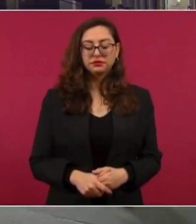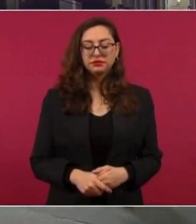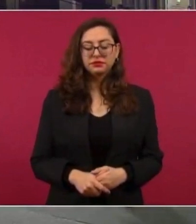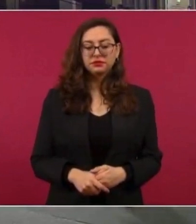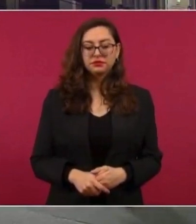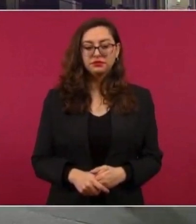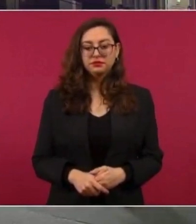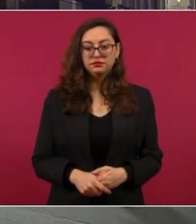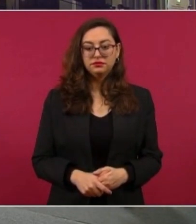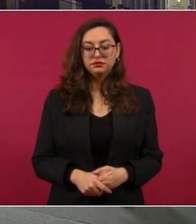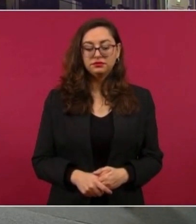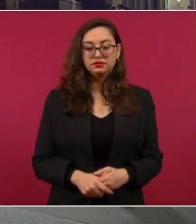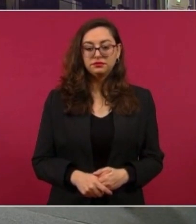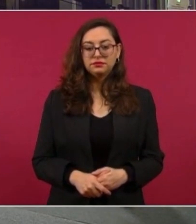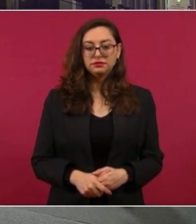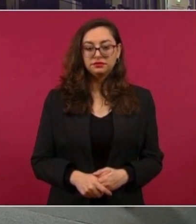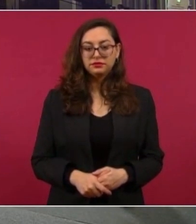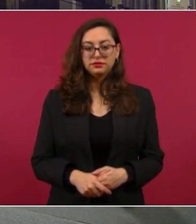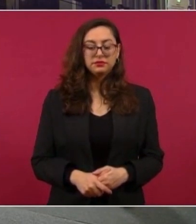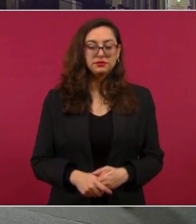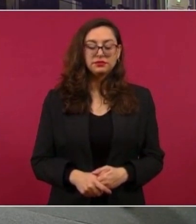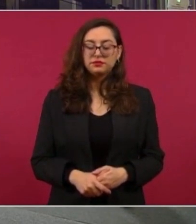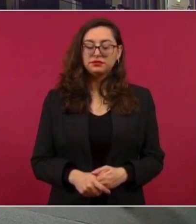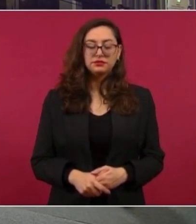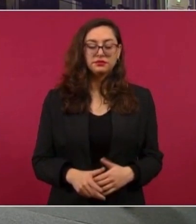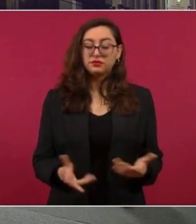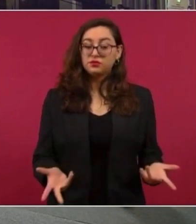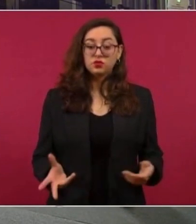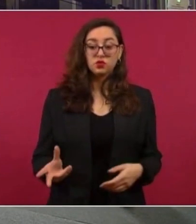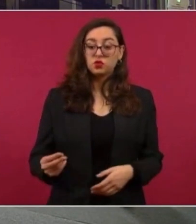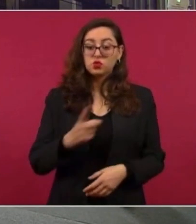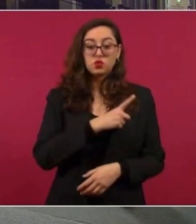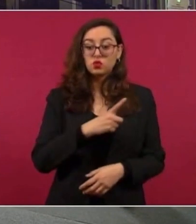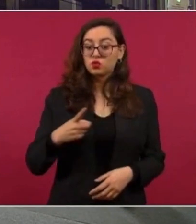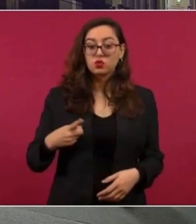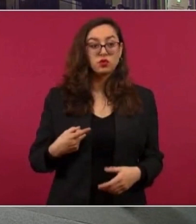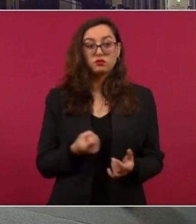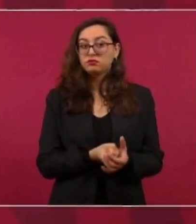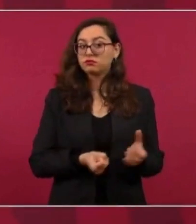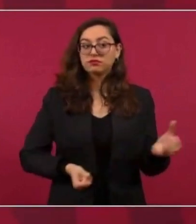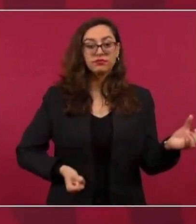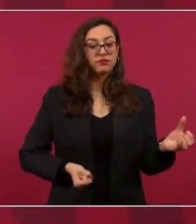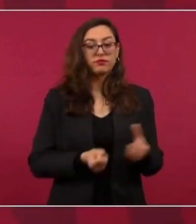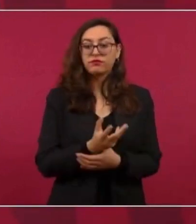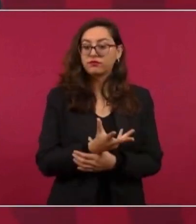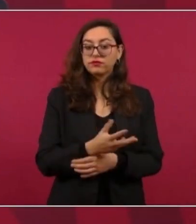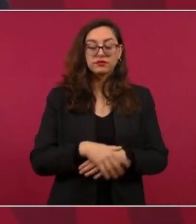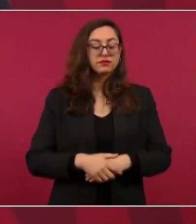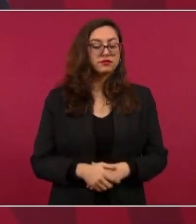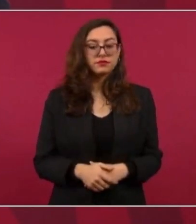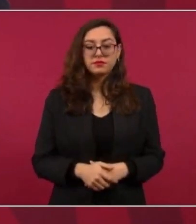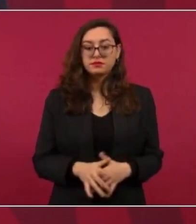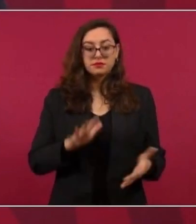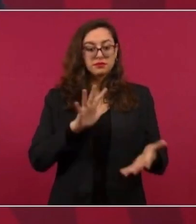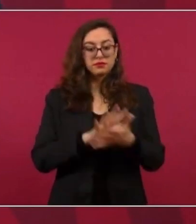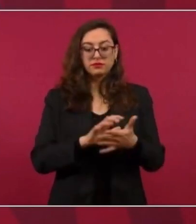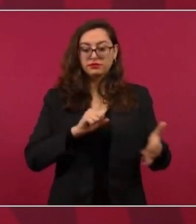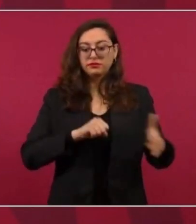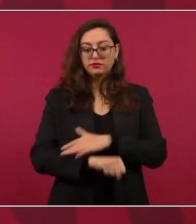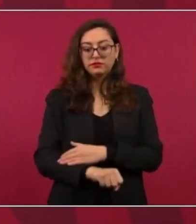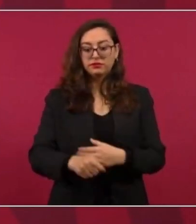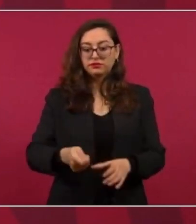porque la condena es a muchos años,